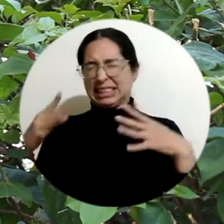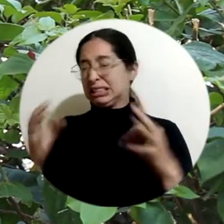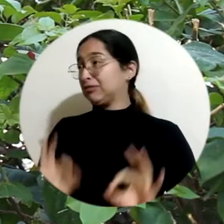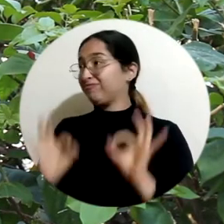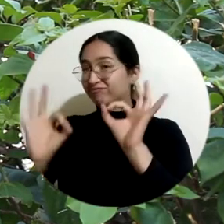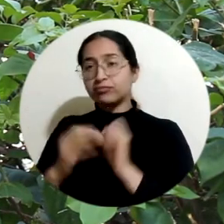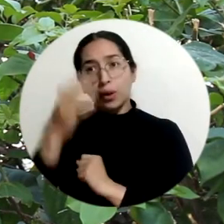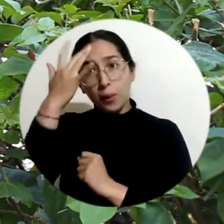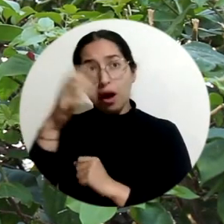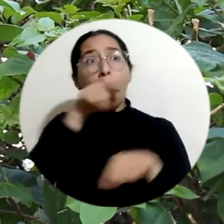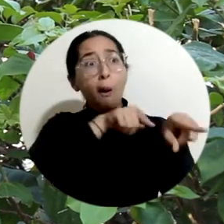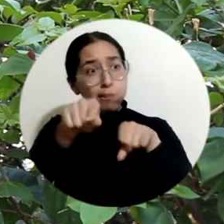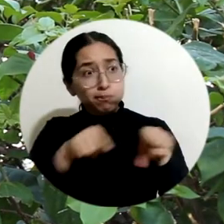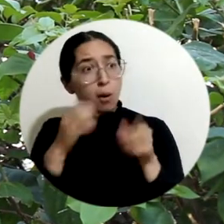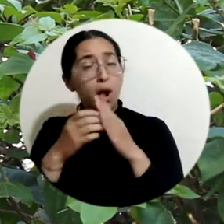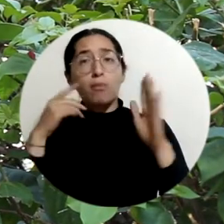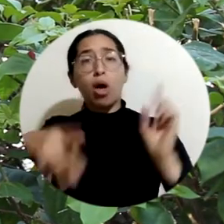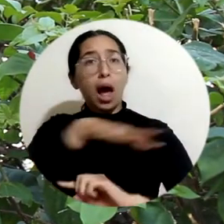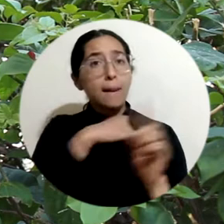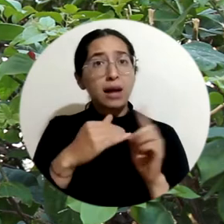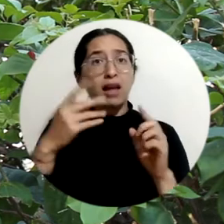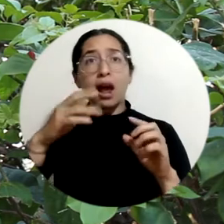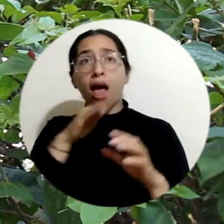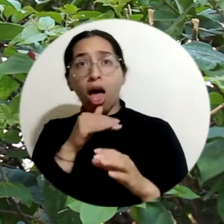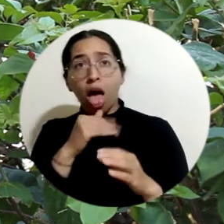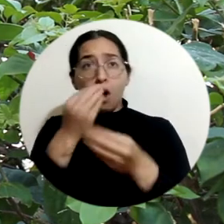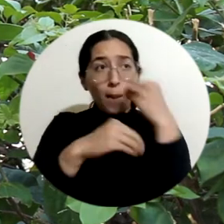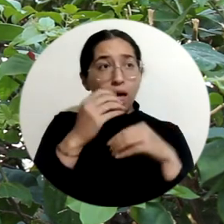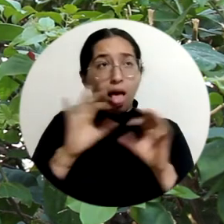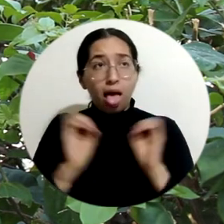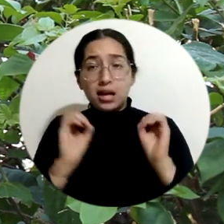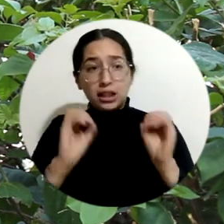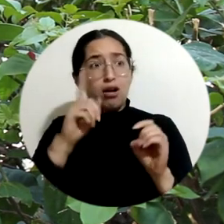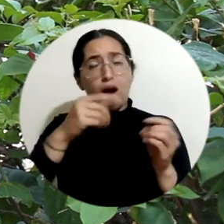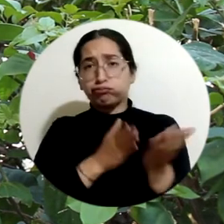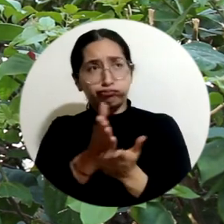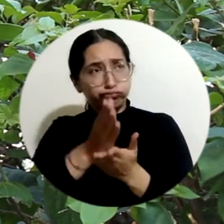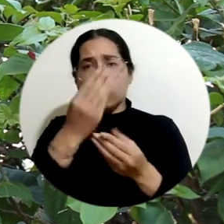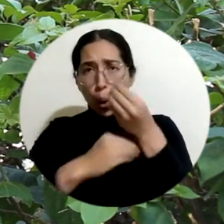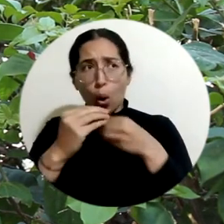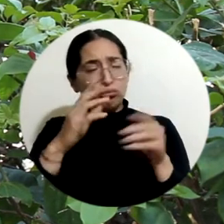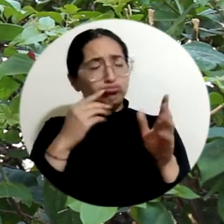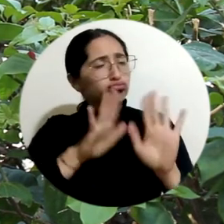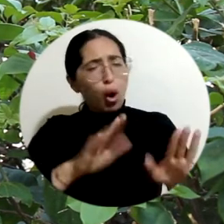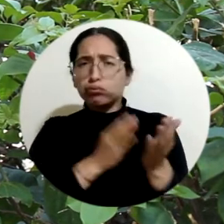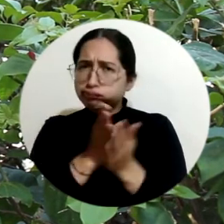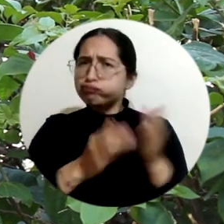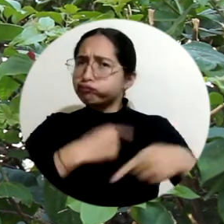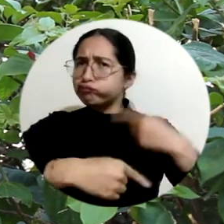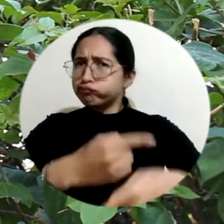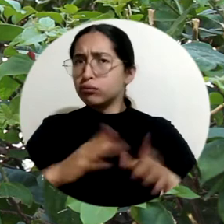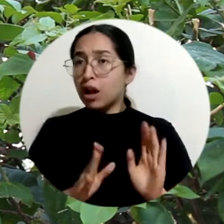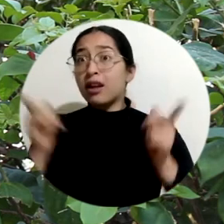aquí en la Sierra Nevada de Santa Marta porque tenemos especies que aún sobreviven en ambiente natural y pues además de la protección